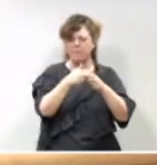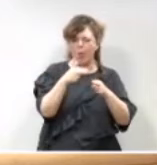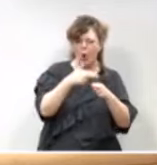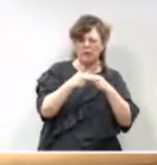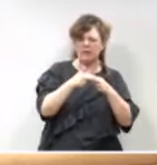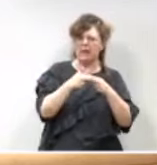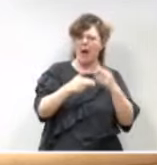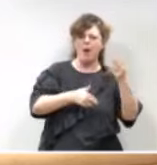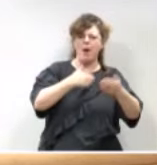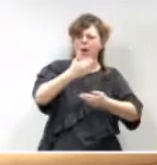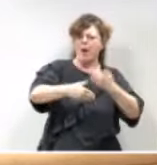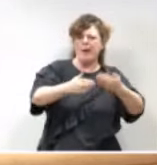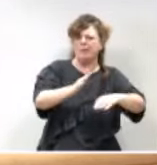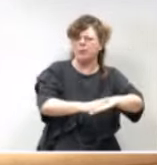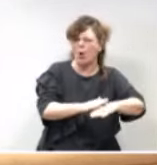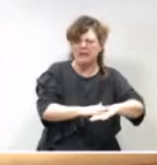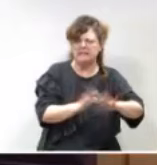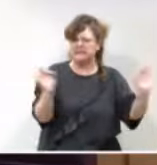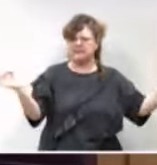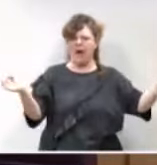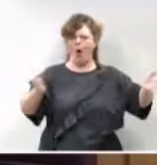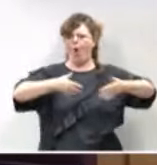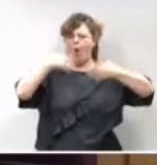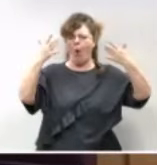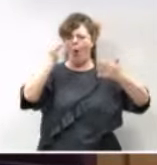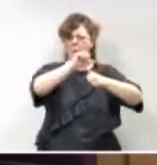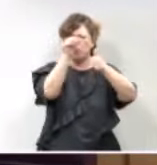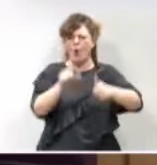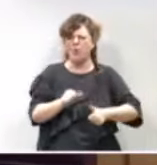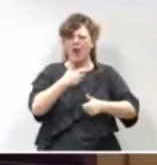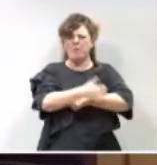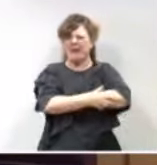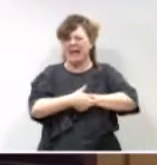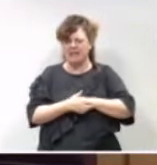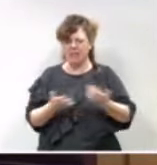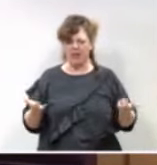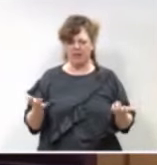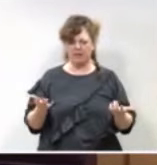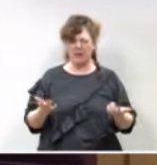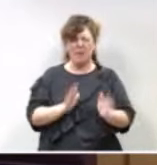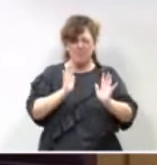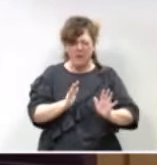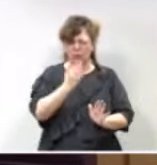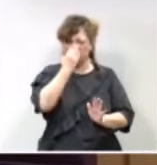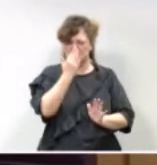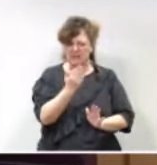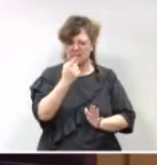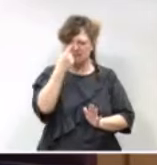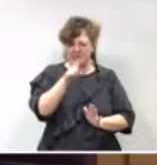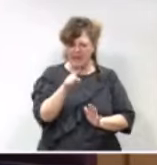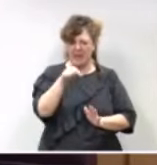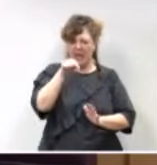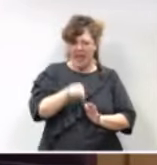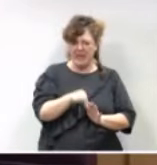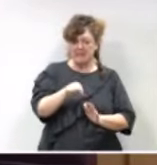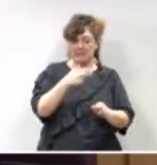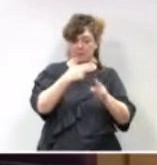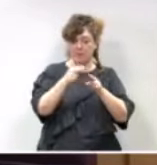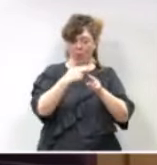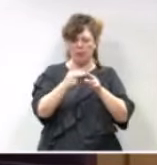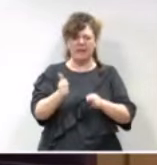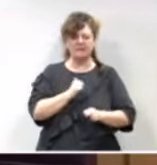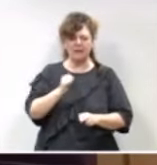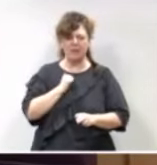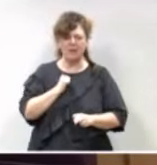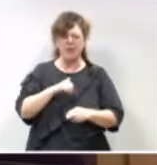progresista o, como ustedes en ocasiones dicen, tenemos un modelo de precariedad. Pero lo que sí sé es que ya de estas políticas se